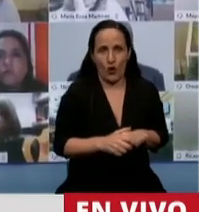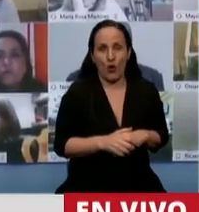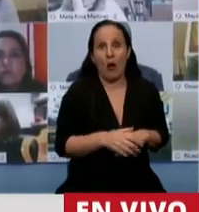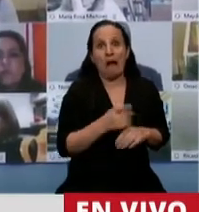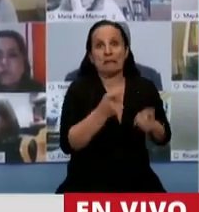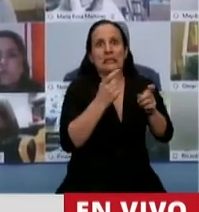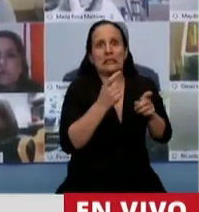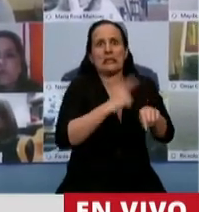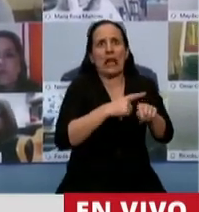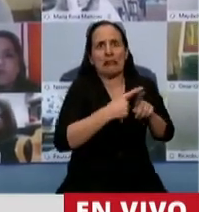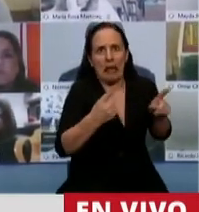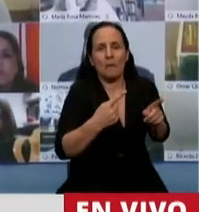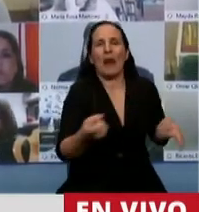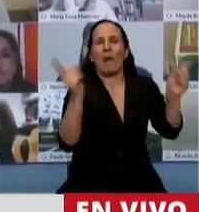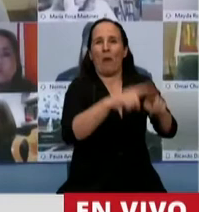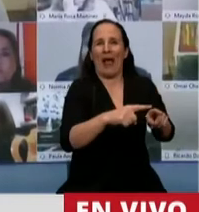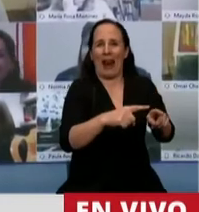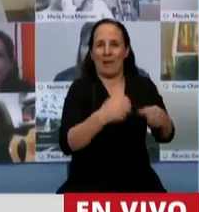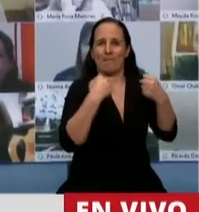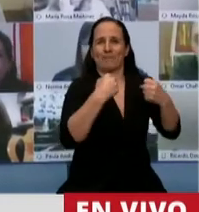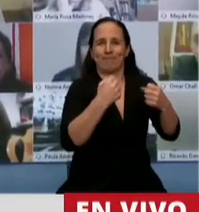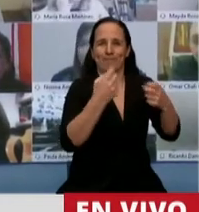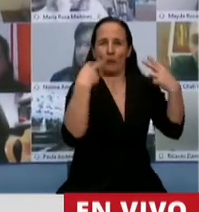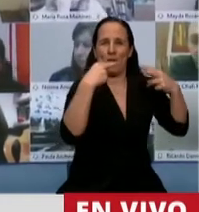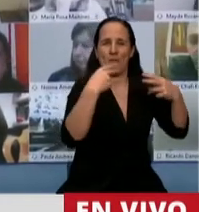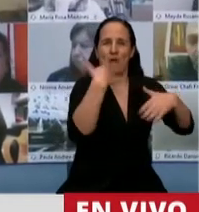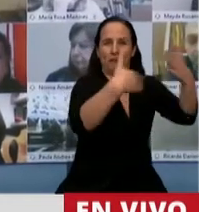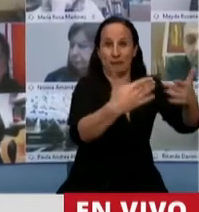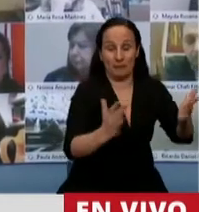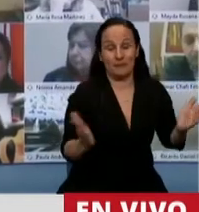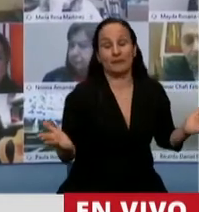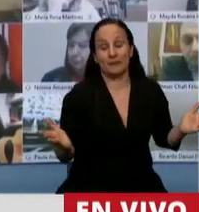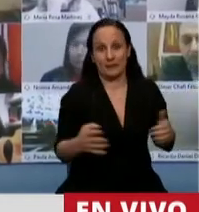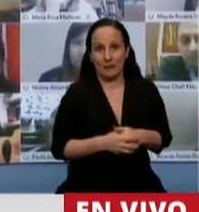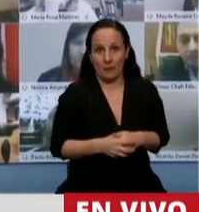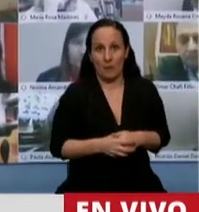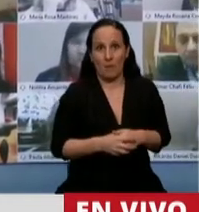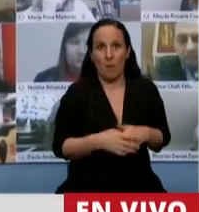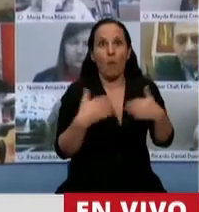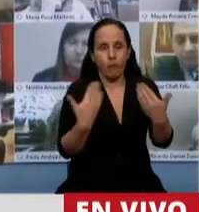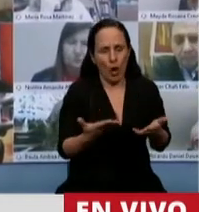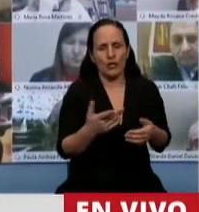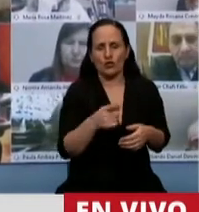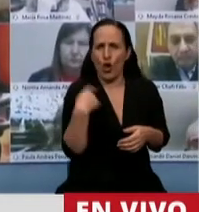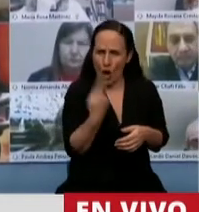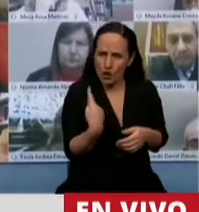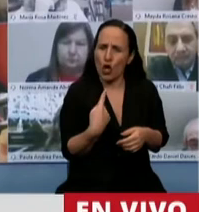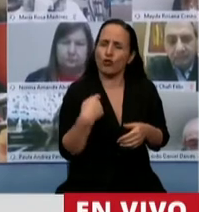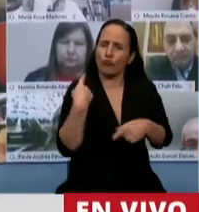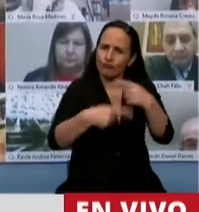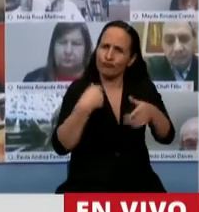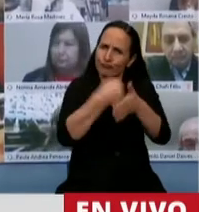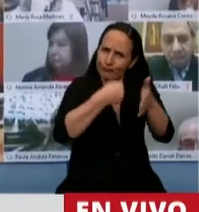volver a recuperarse. En ese sentido es que vamos a seguir insistiendo en la